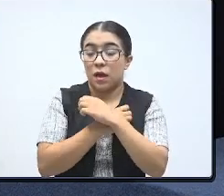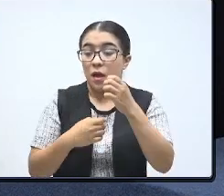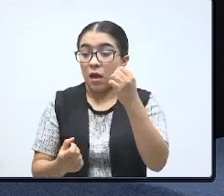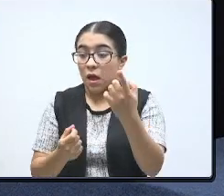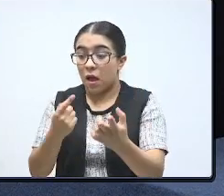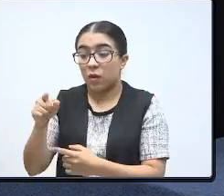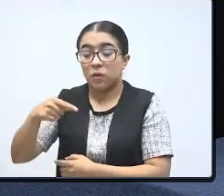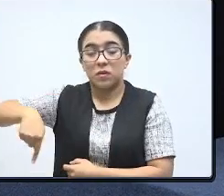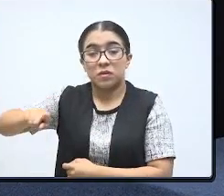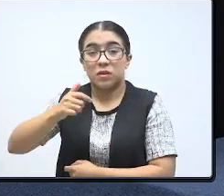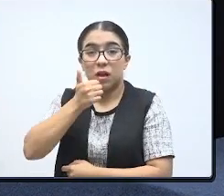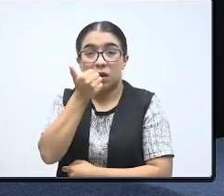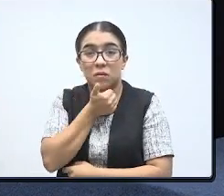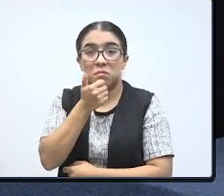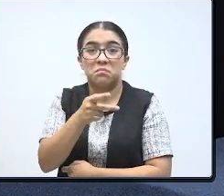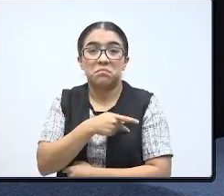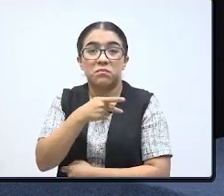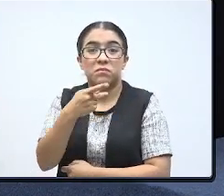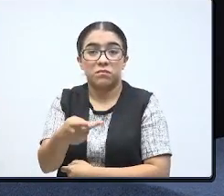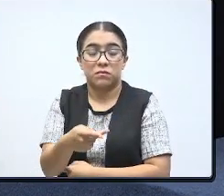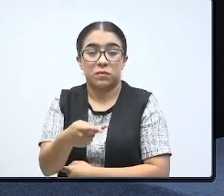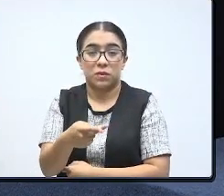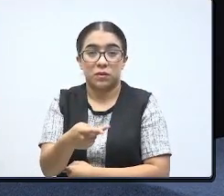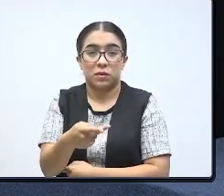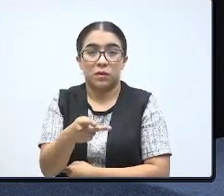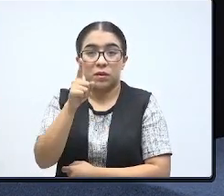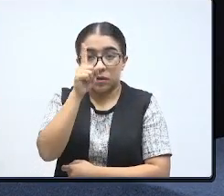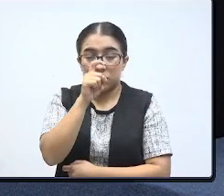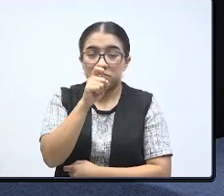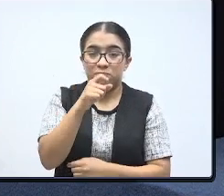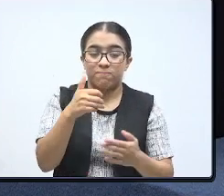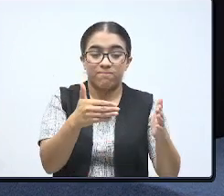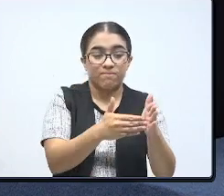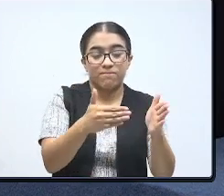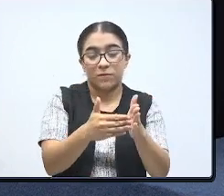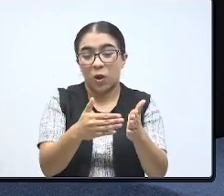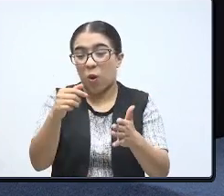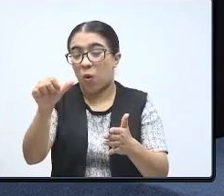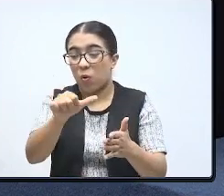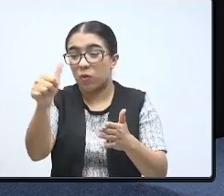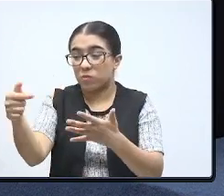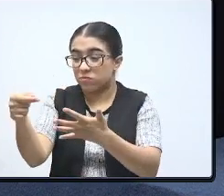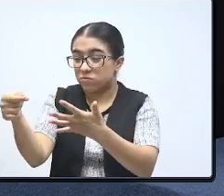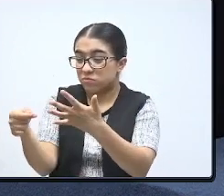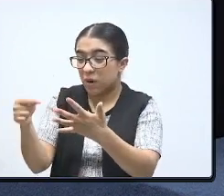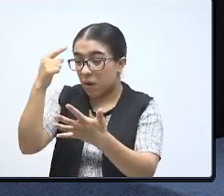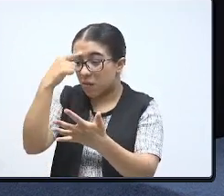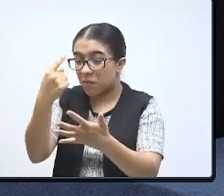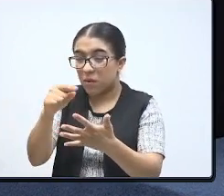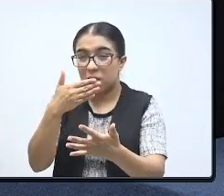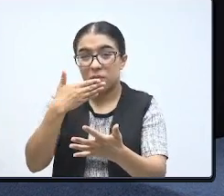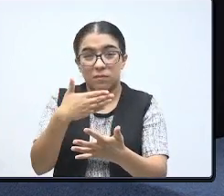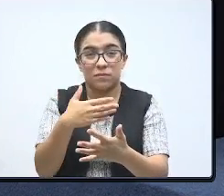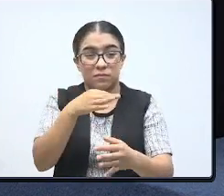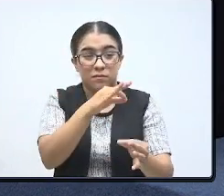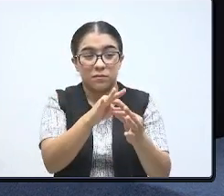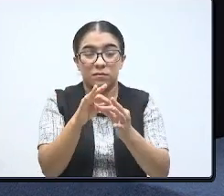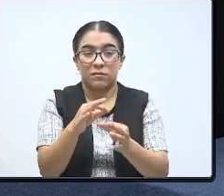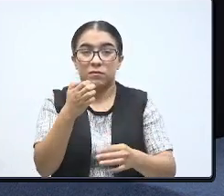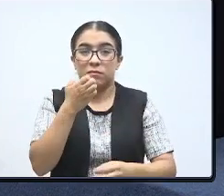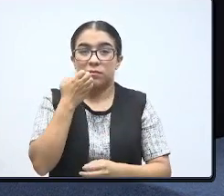pobreza pueden enfrentar desafíos adicionales que afecten su rendimiento académico.